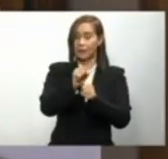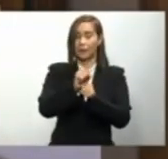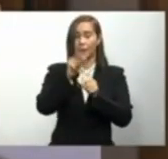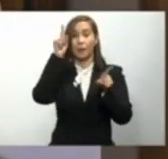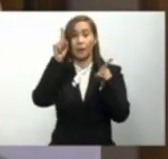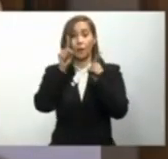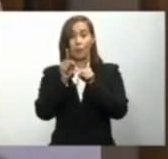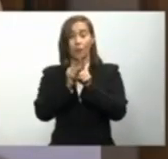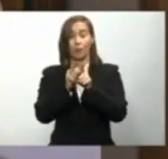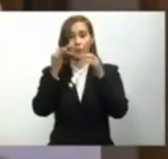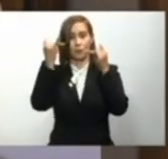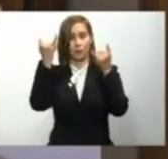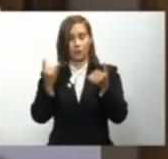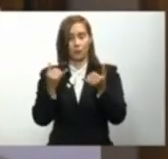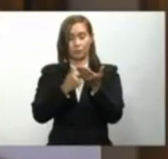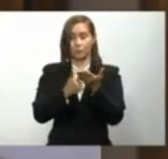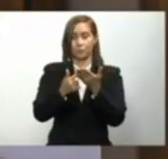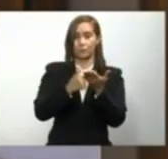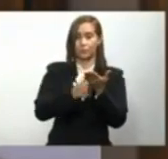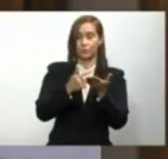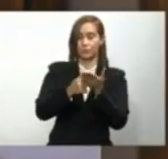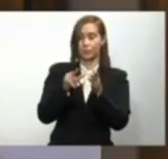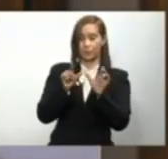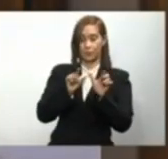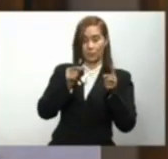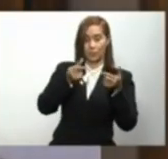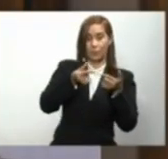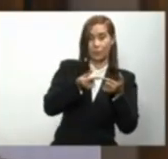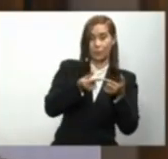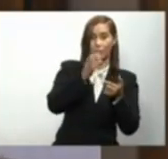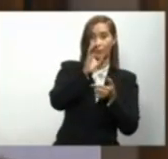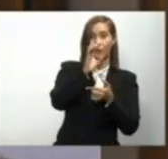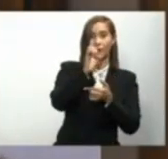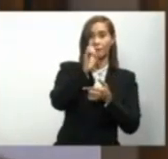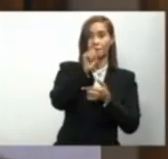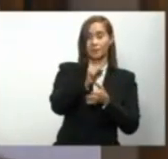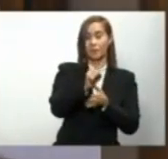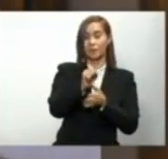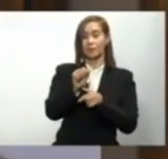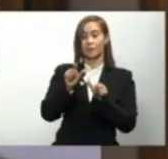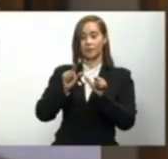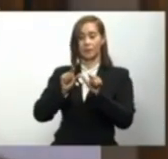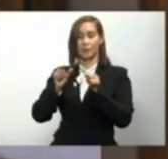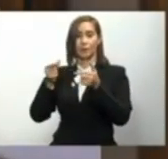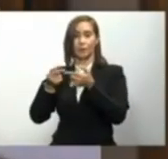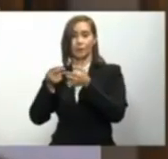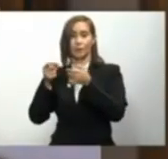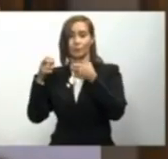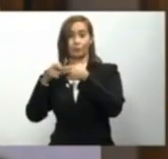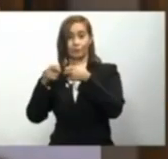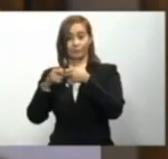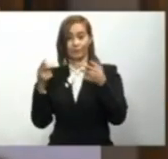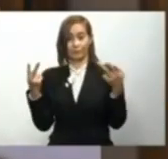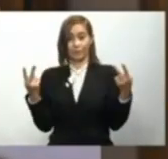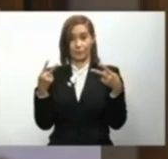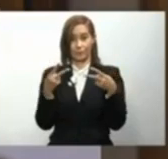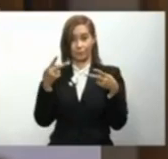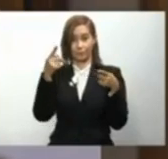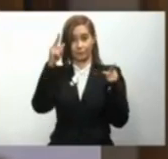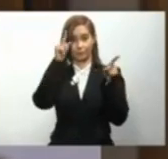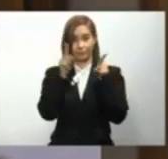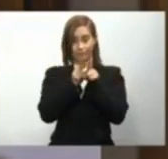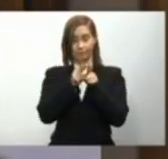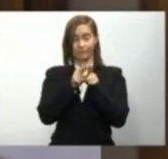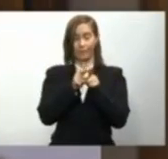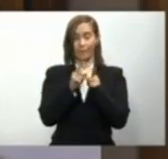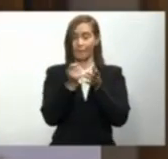se lleguen en el diálogo entre la Comisión Ejecutiva del SES y el Gabinete Eléctrico. En reconocimiento